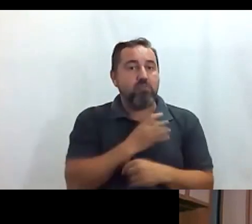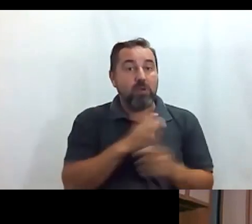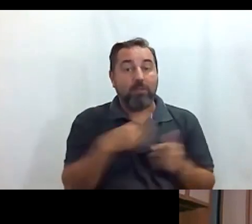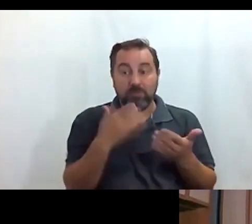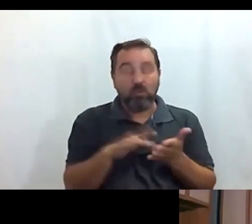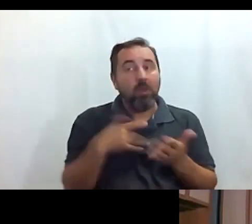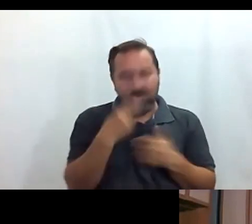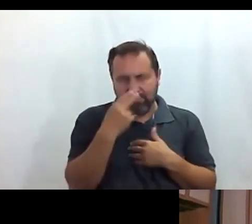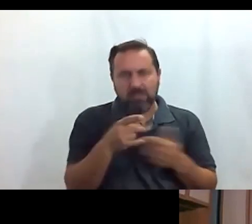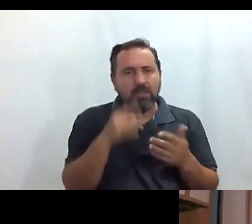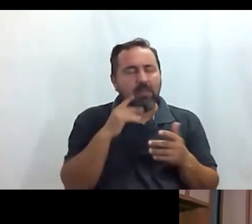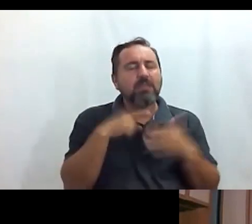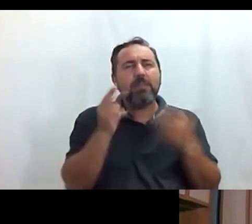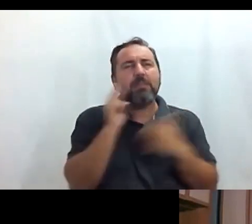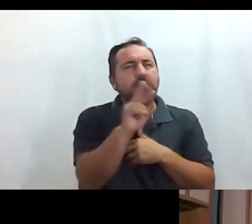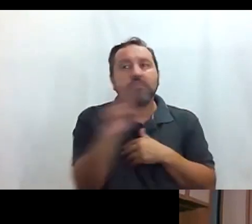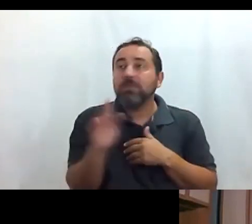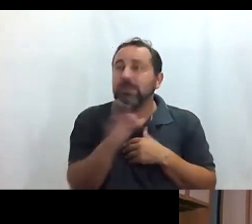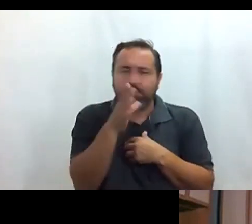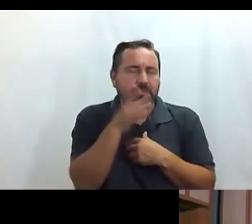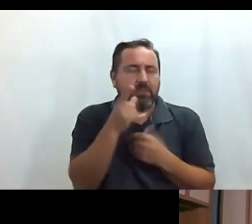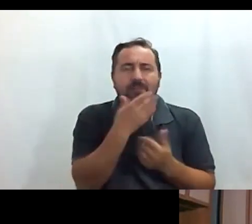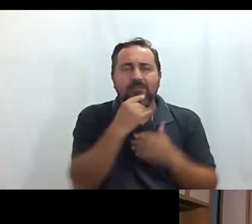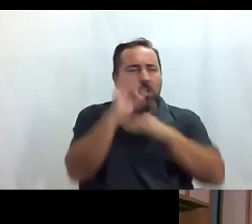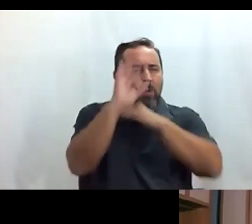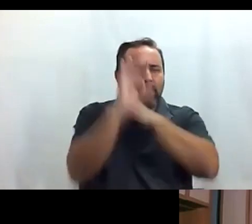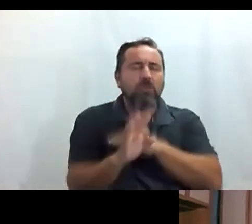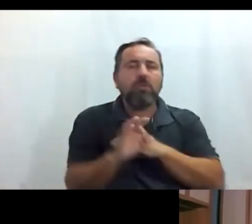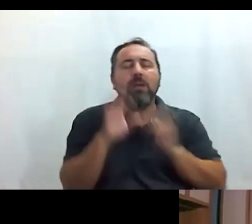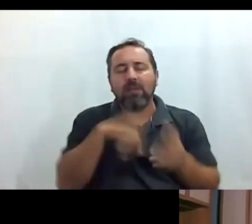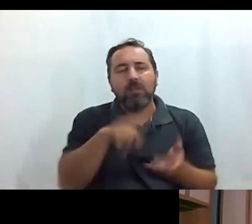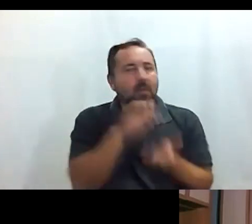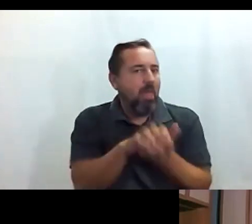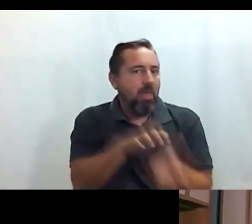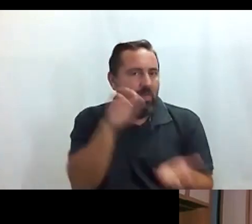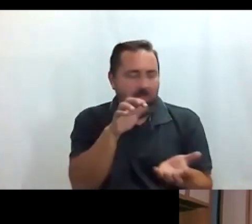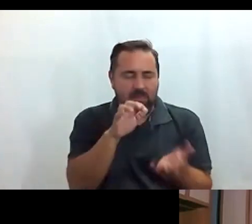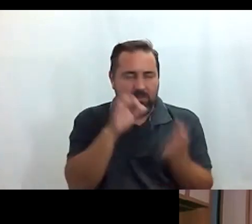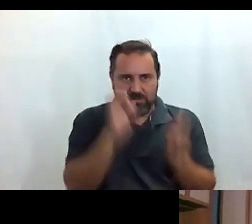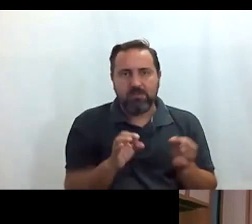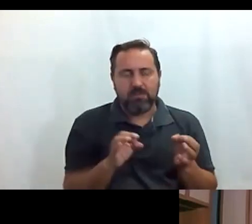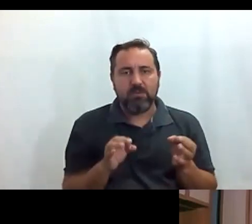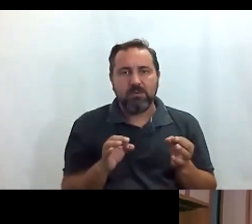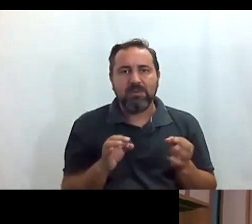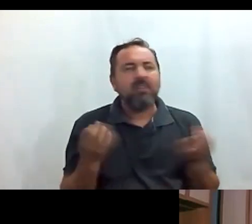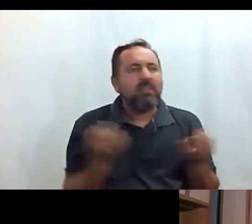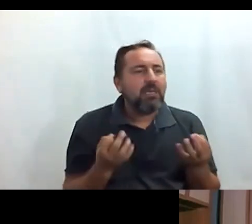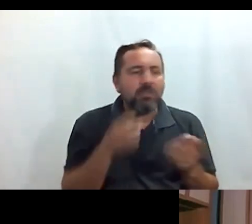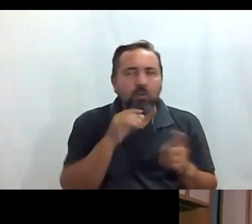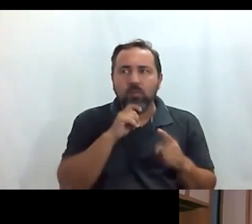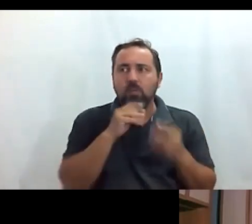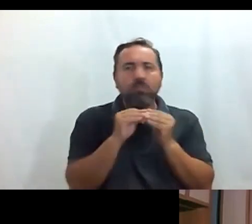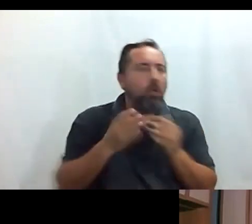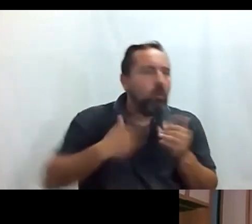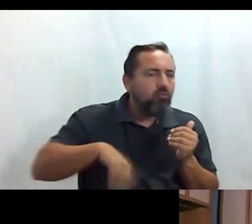hagamos tiene unas puestas de sol impresionantes y os va a dejar con la boca abierta la lo que es la infraestructura